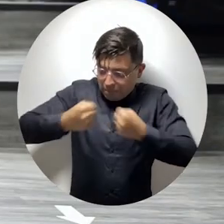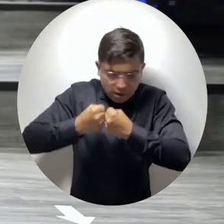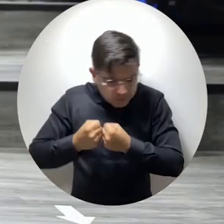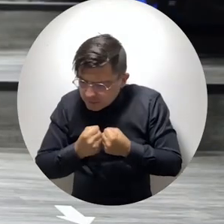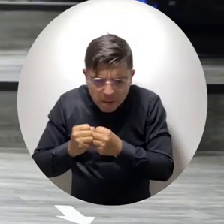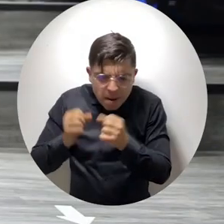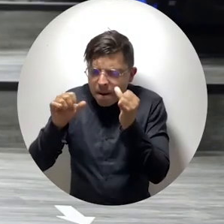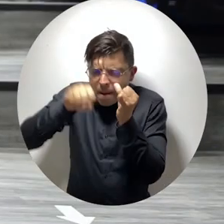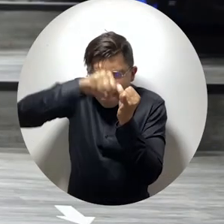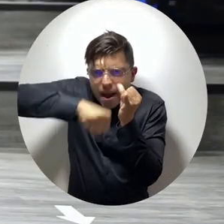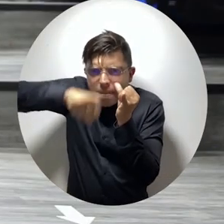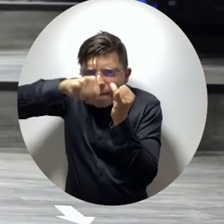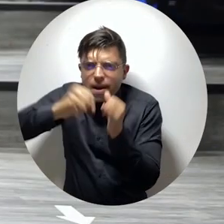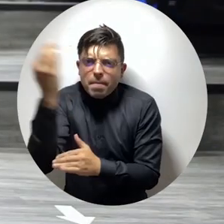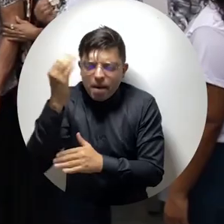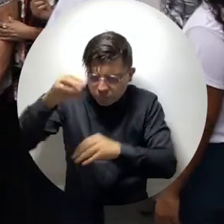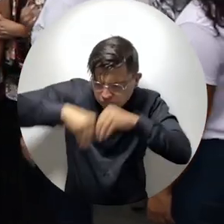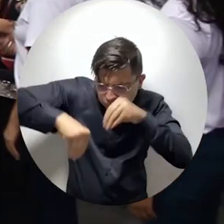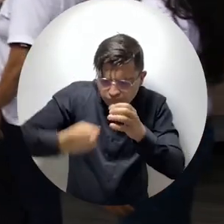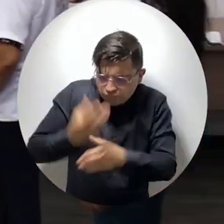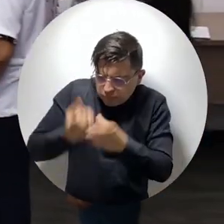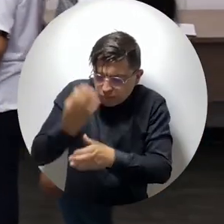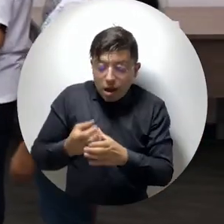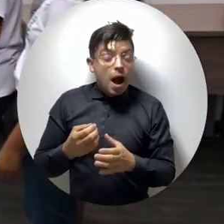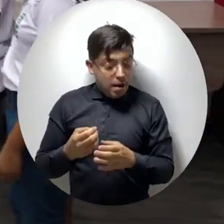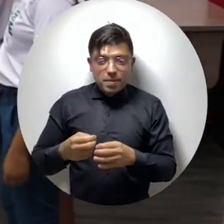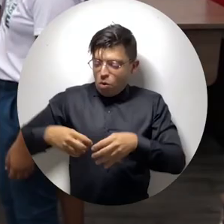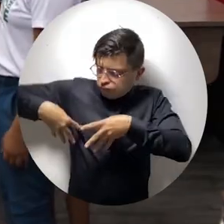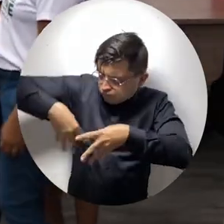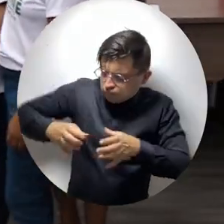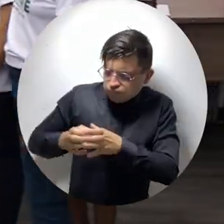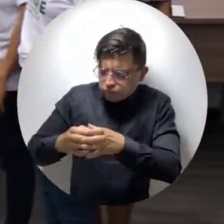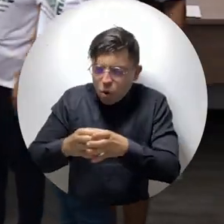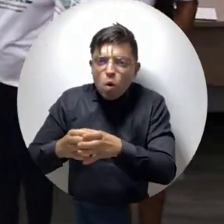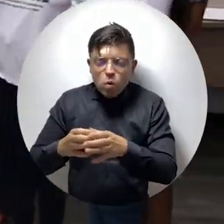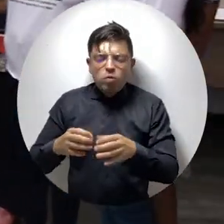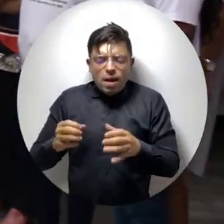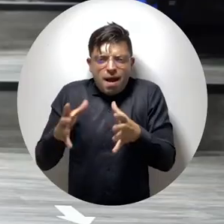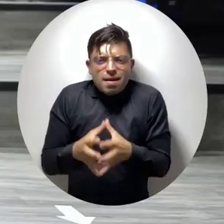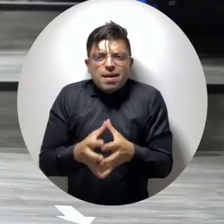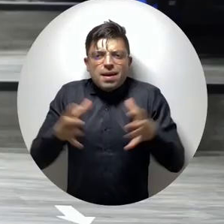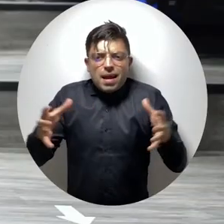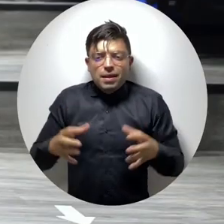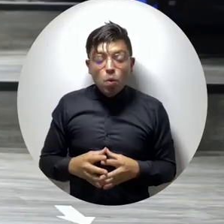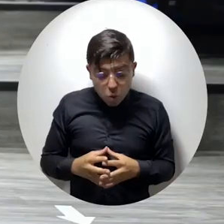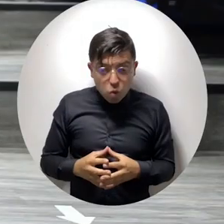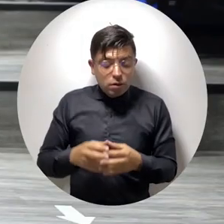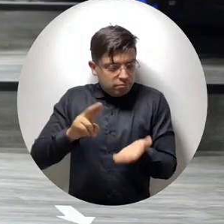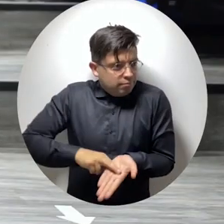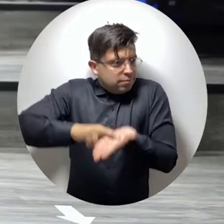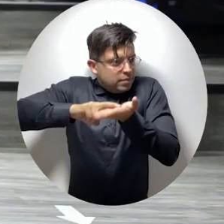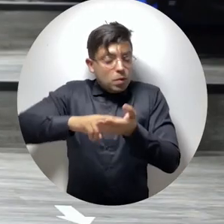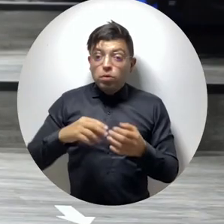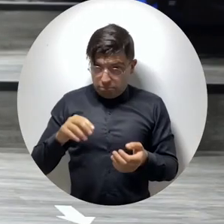retomado y hayan revivido este movimiento tan grande y que esto